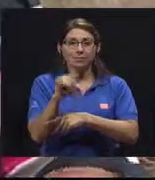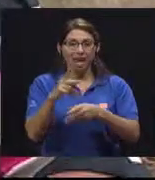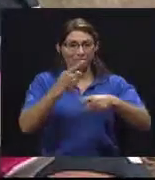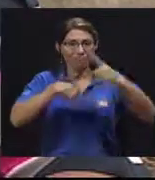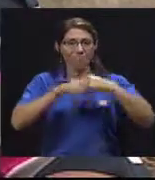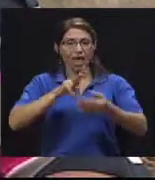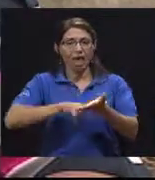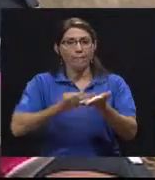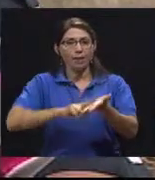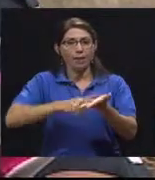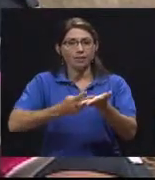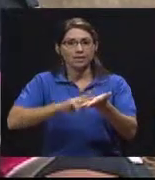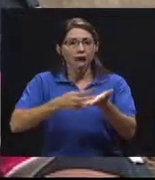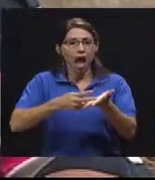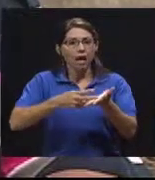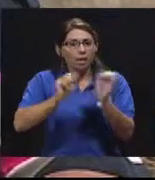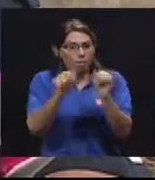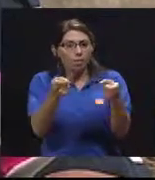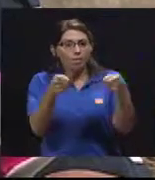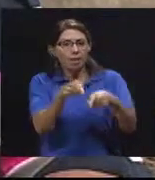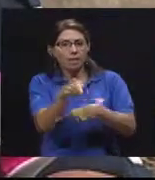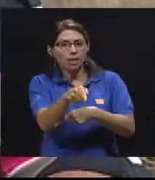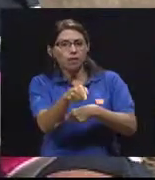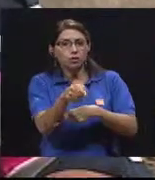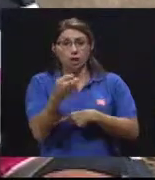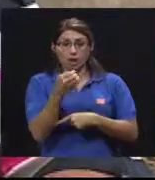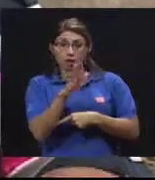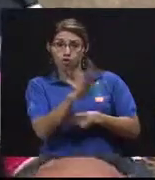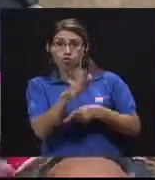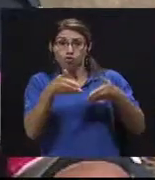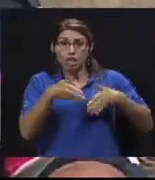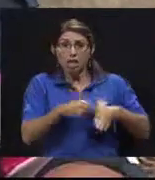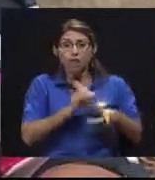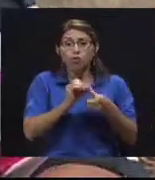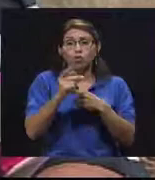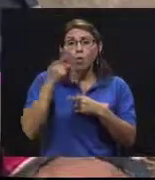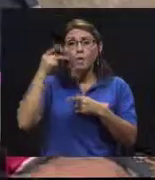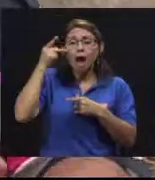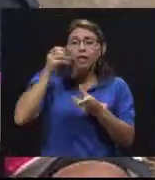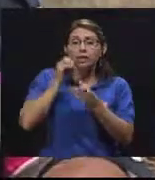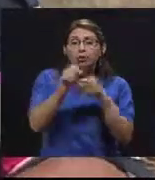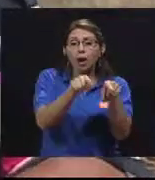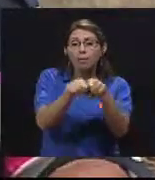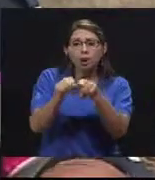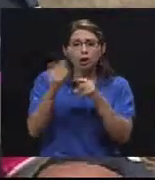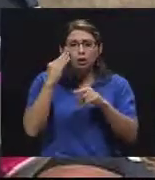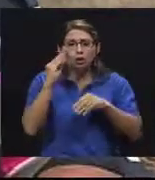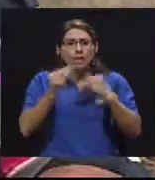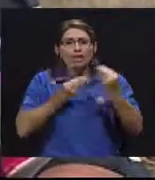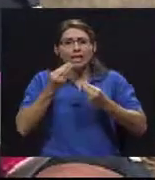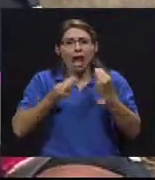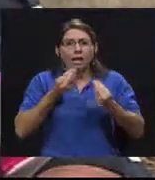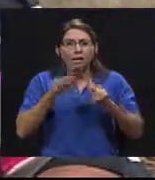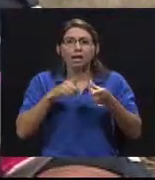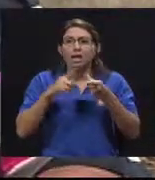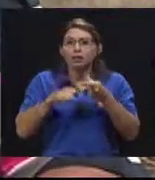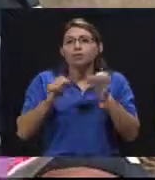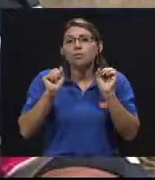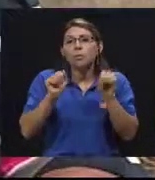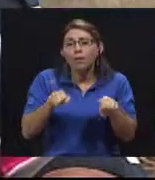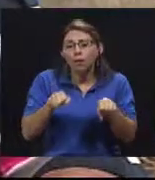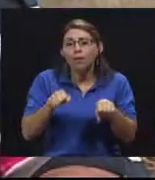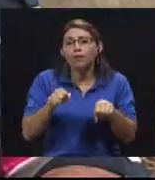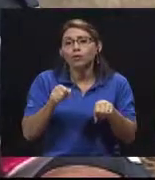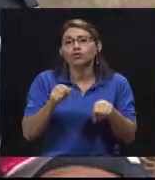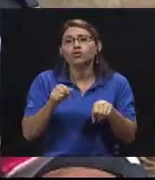cualquier momento puede presentar un cuadro y si sus hijos, sus padres, sus hermanos no saben cómo reaccionar, podemos tener